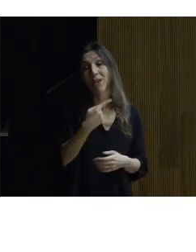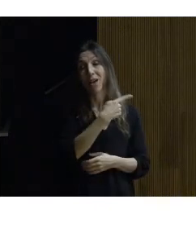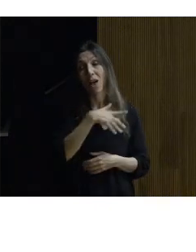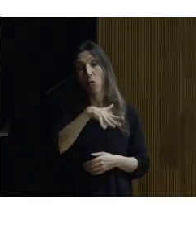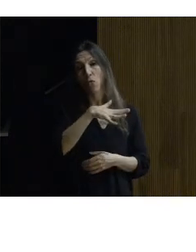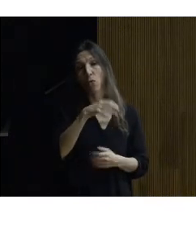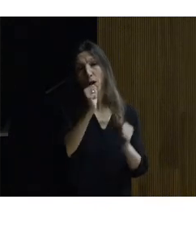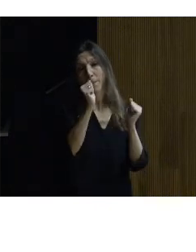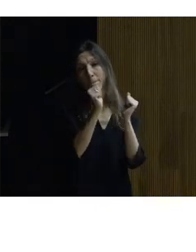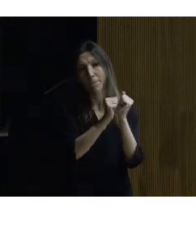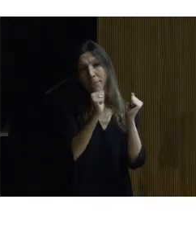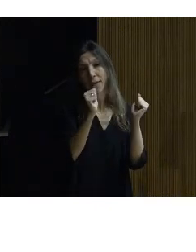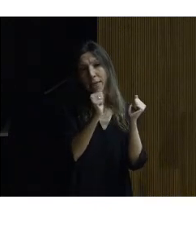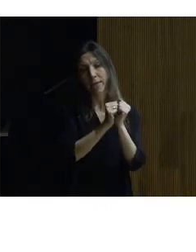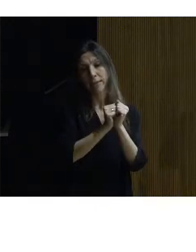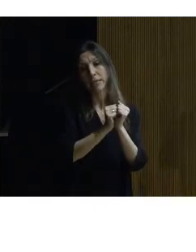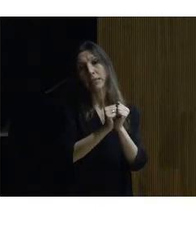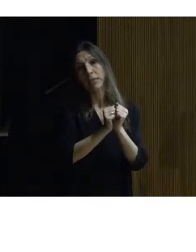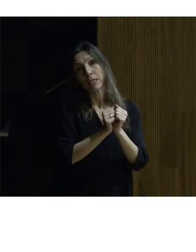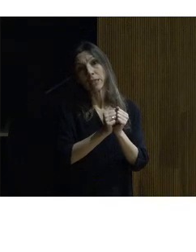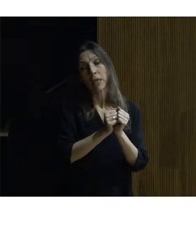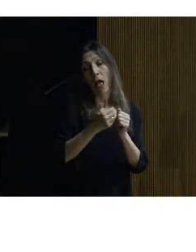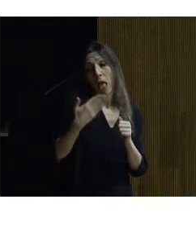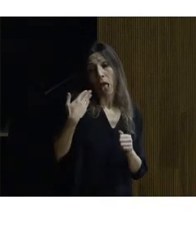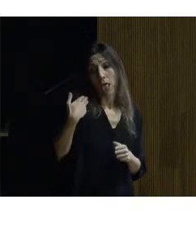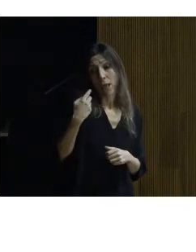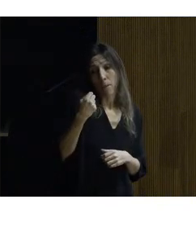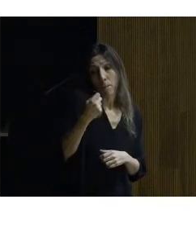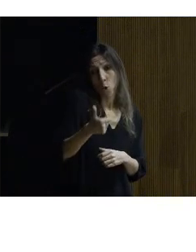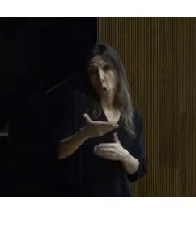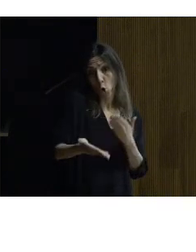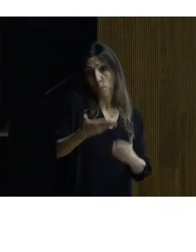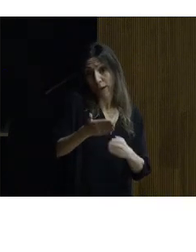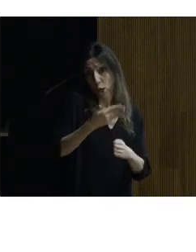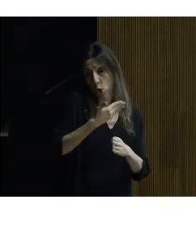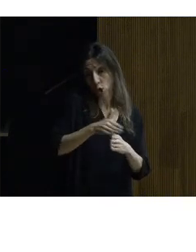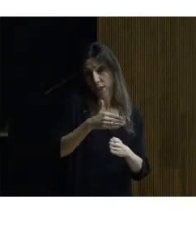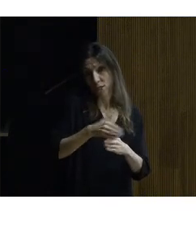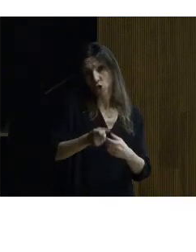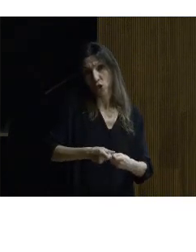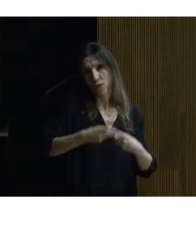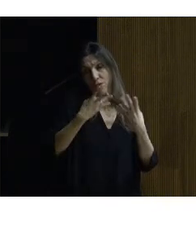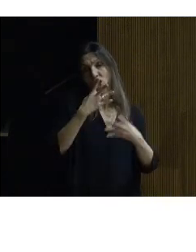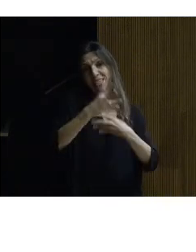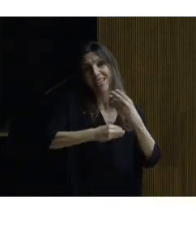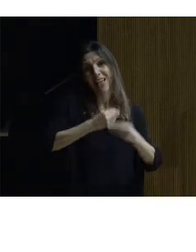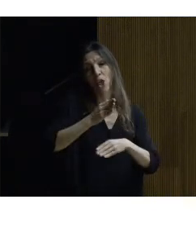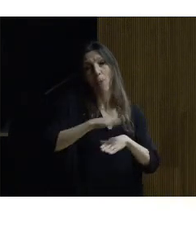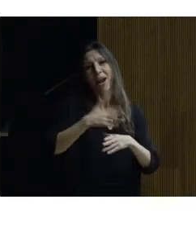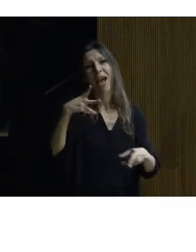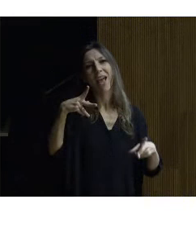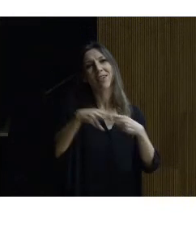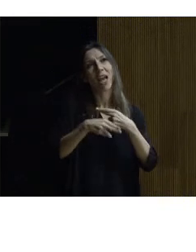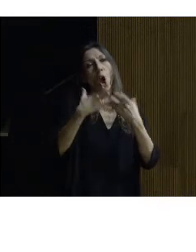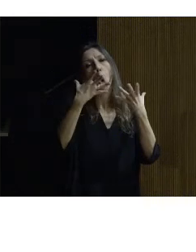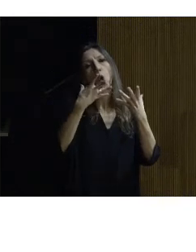piedras es relativamente reciente con respecto a lo que es el resto del edificio y se hizo para que no se notara tanto la